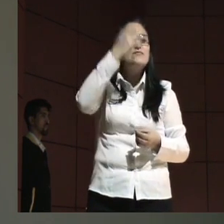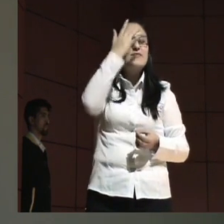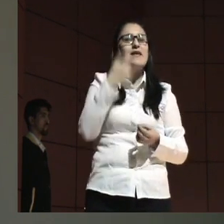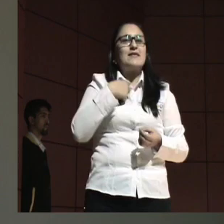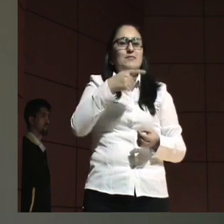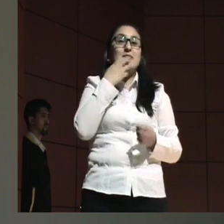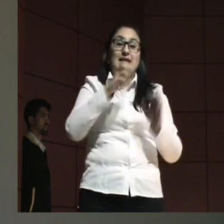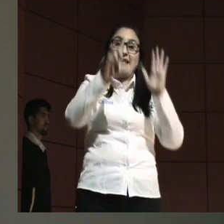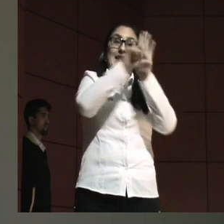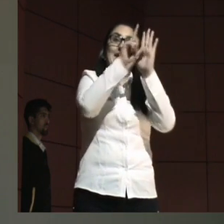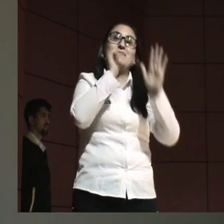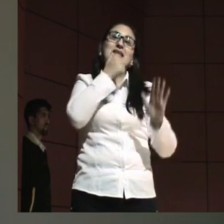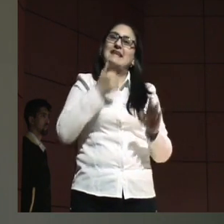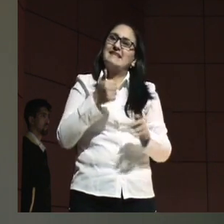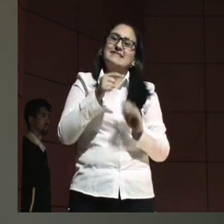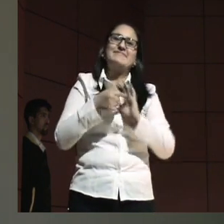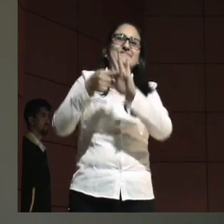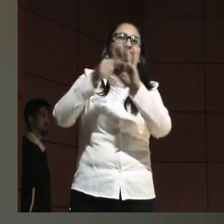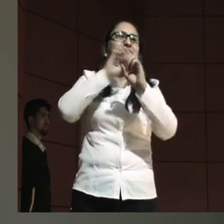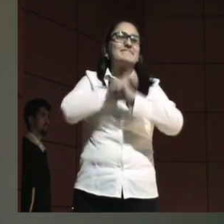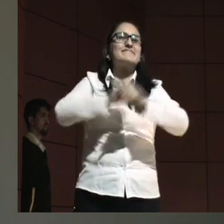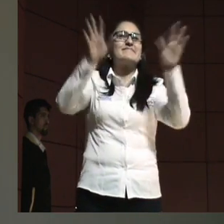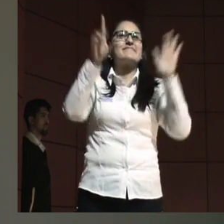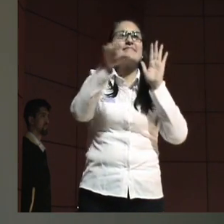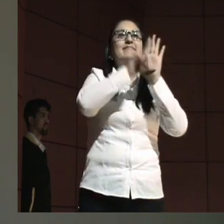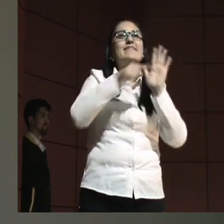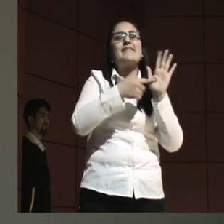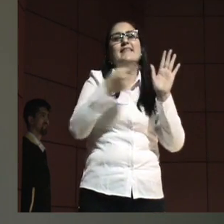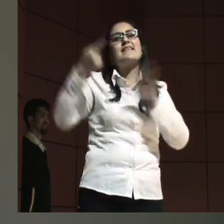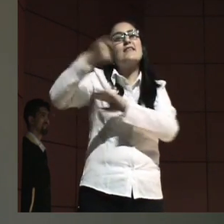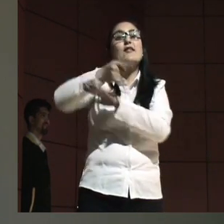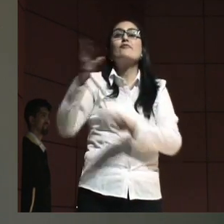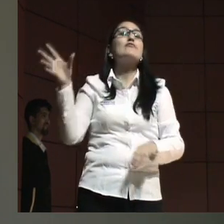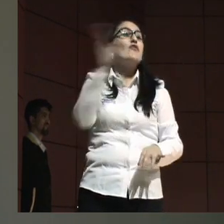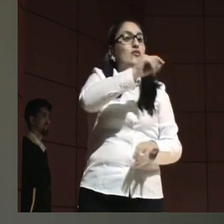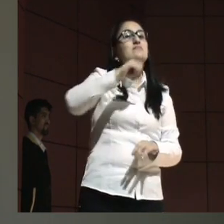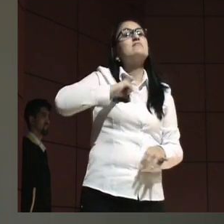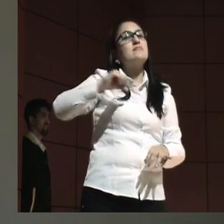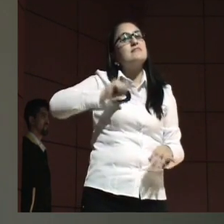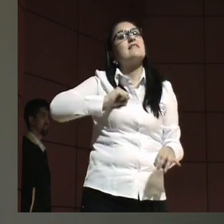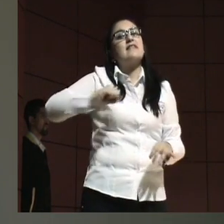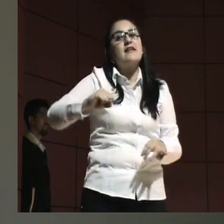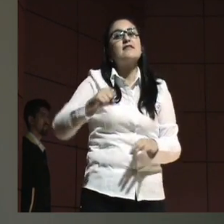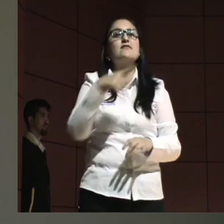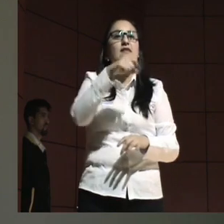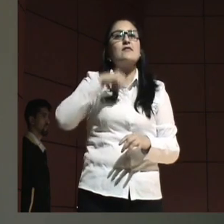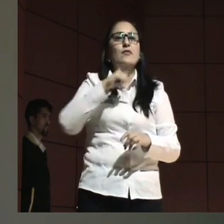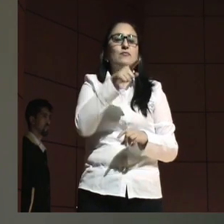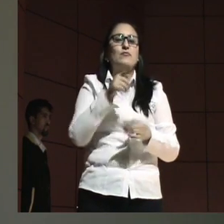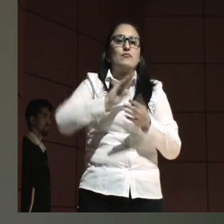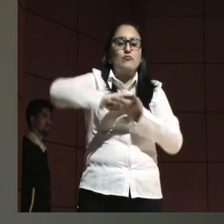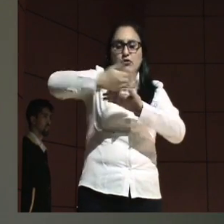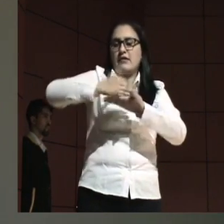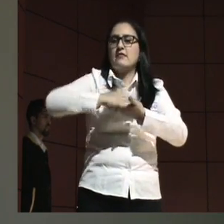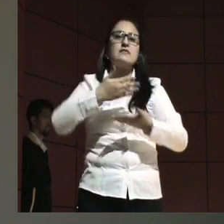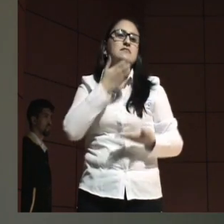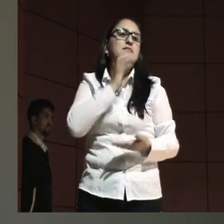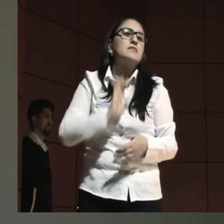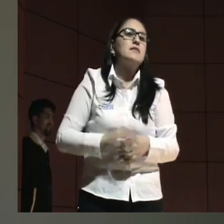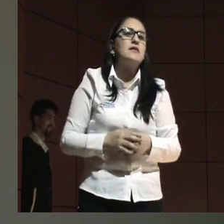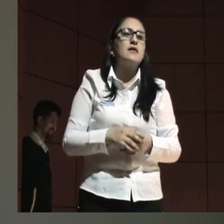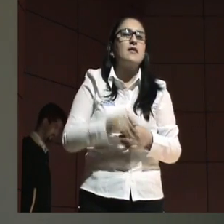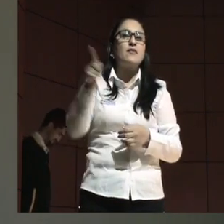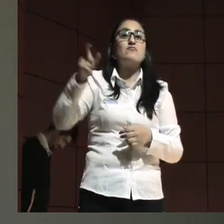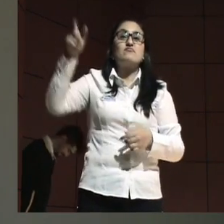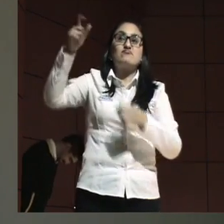si sacamos una ley mañana, y decimos, todos tenemos derecho a tener un portátil, y